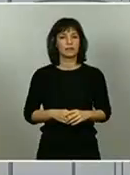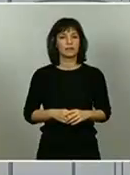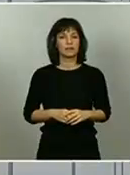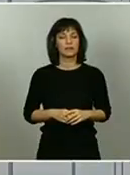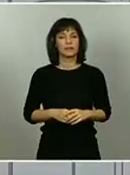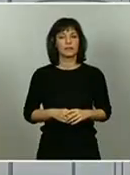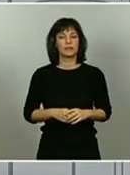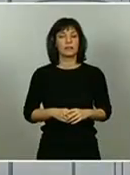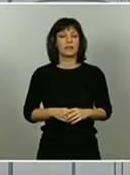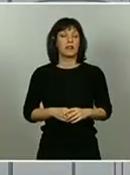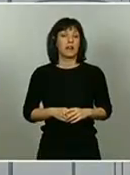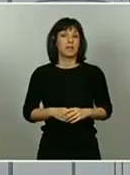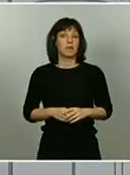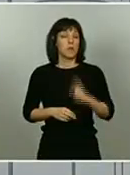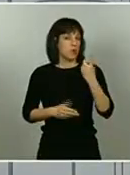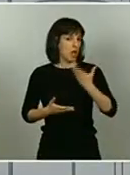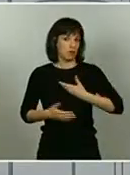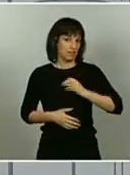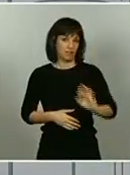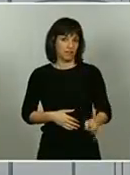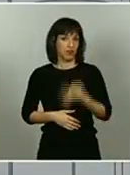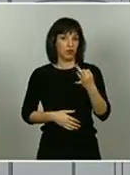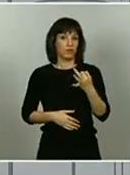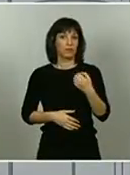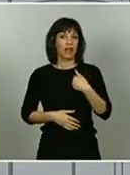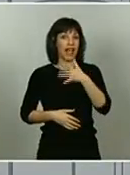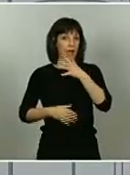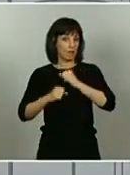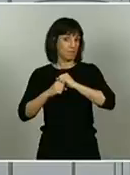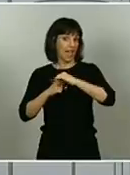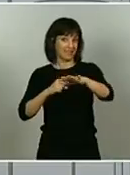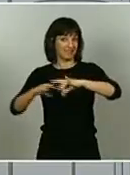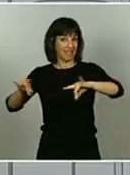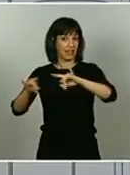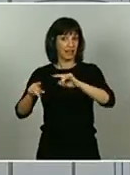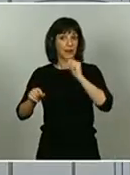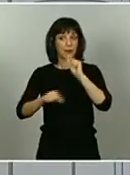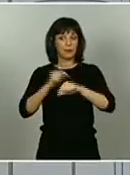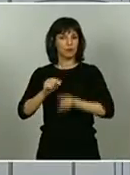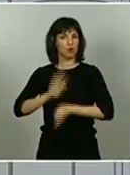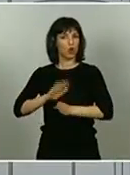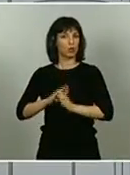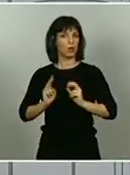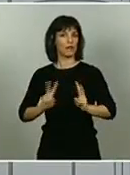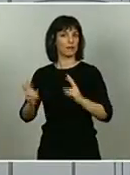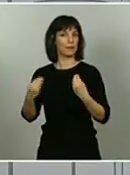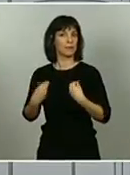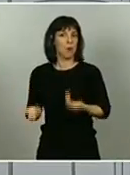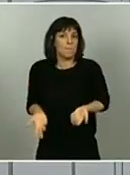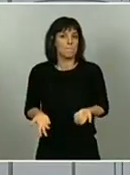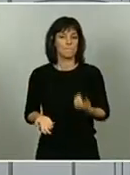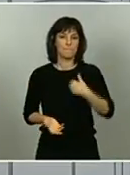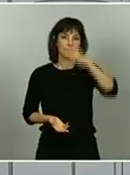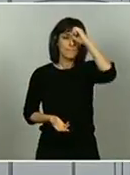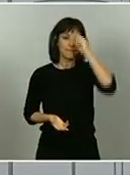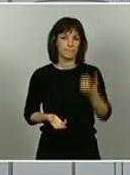Yo no sé si el virus sobrevive en agua salada. No lo sé. Por lo tanto, es cierto que